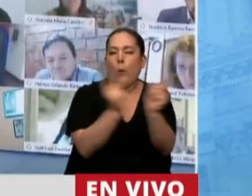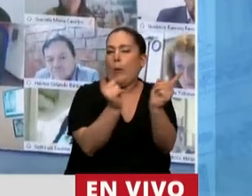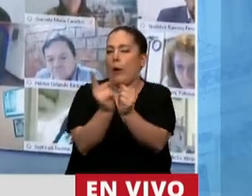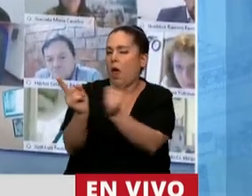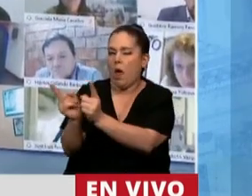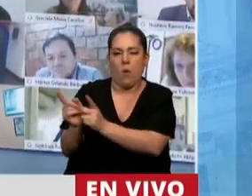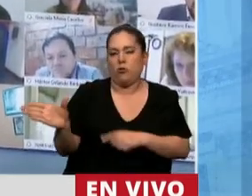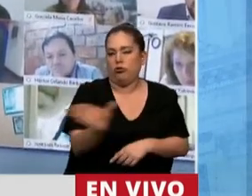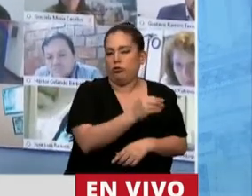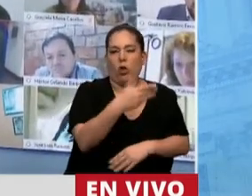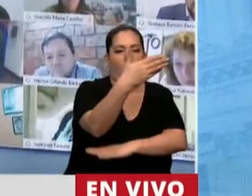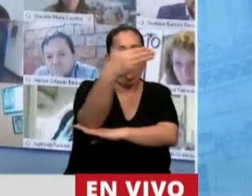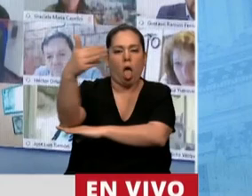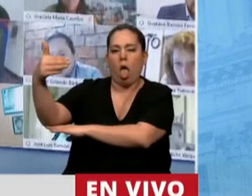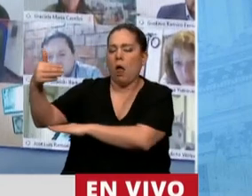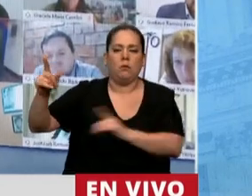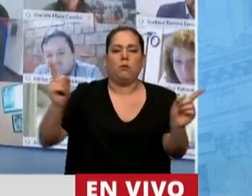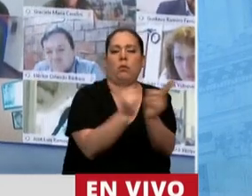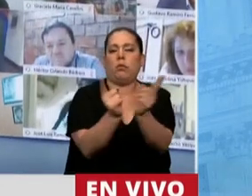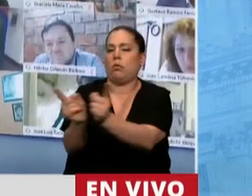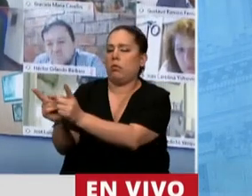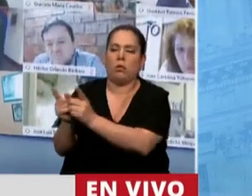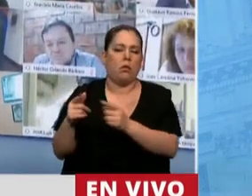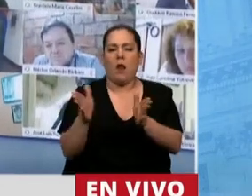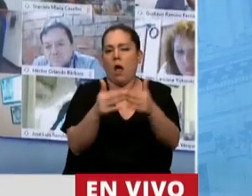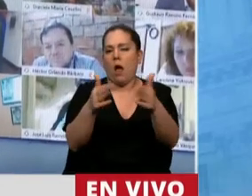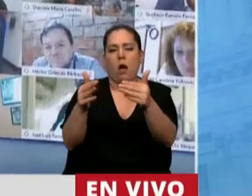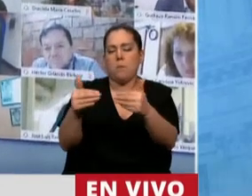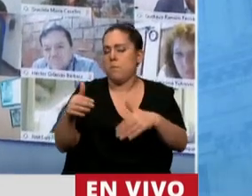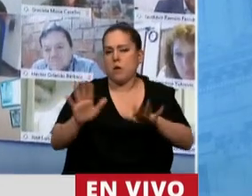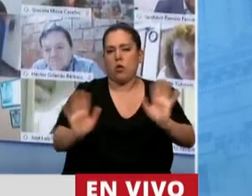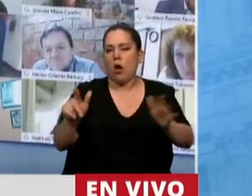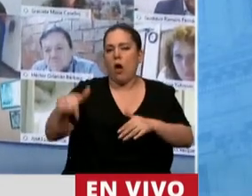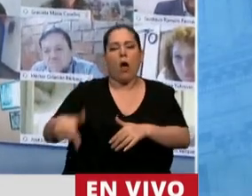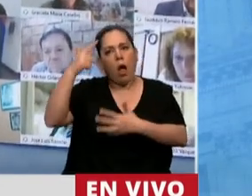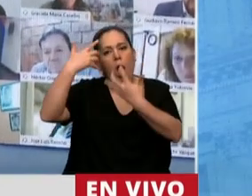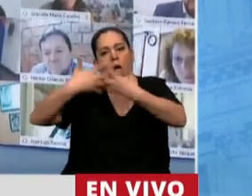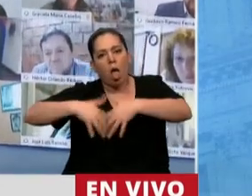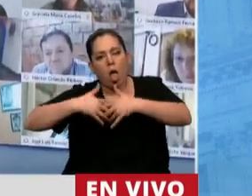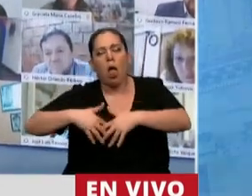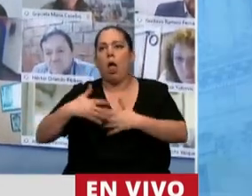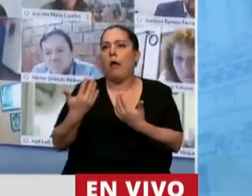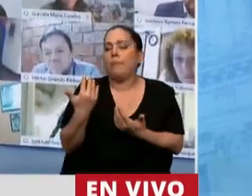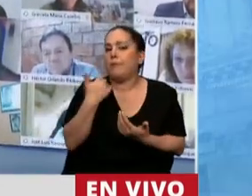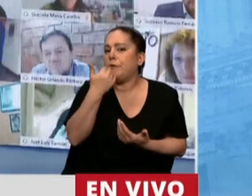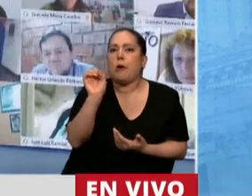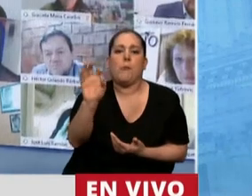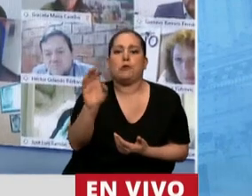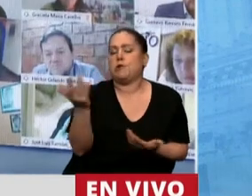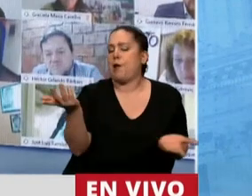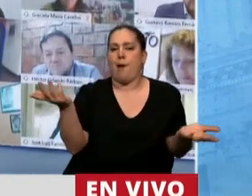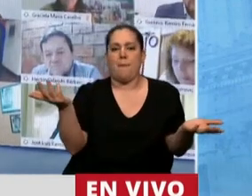posible los discursos que queden en esta especie de reflexión, no sé cómo se llama,